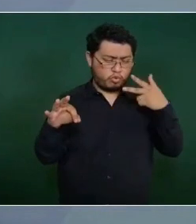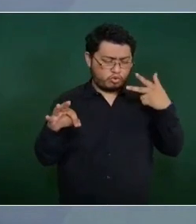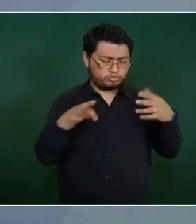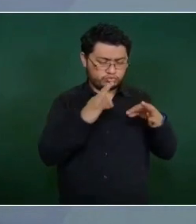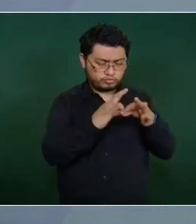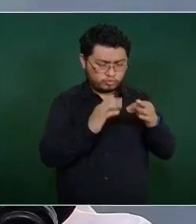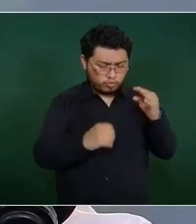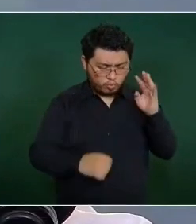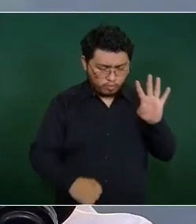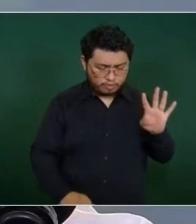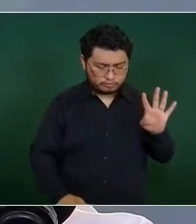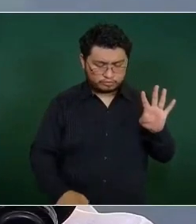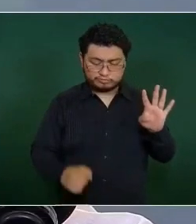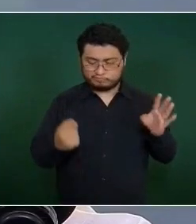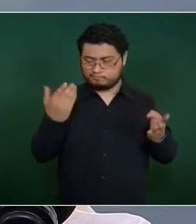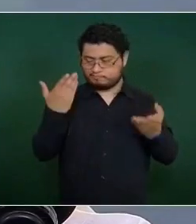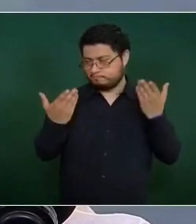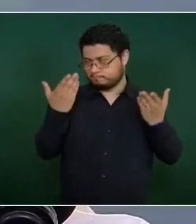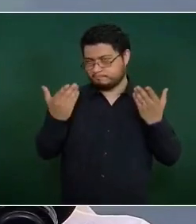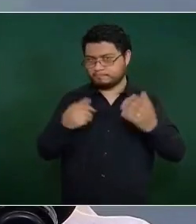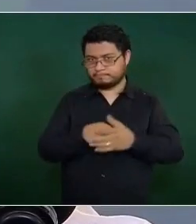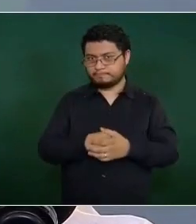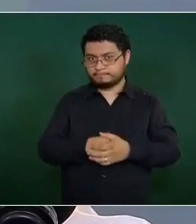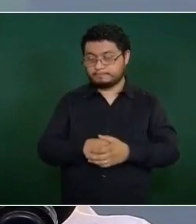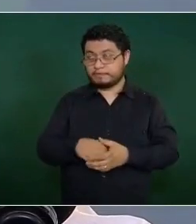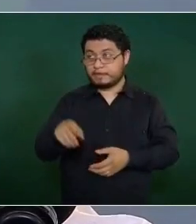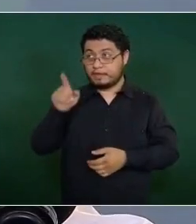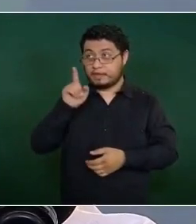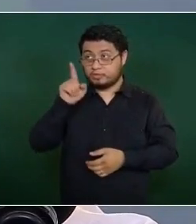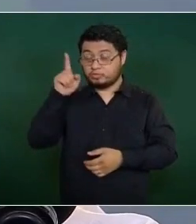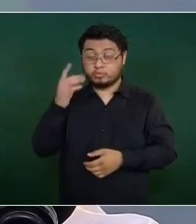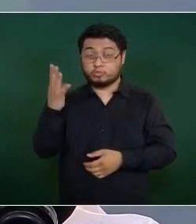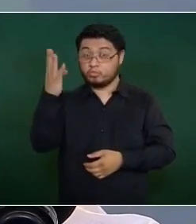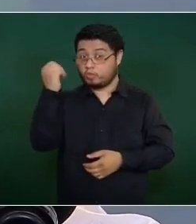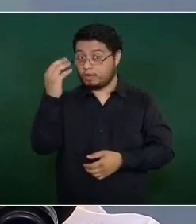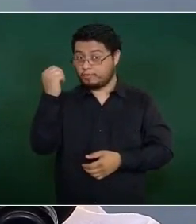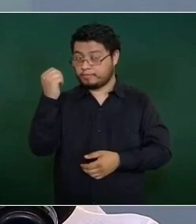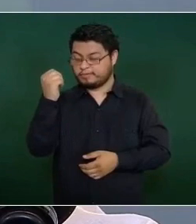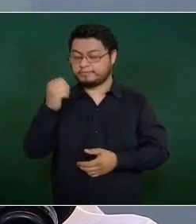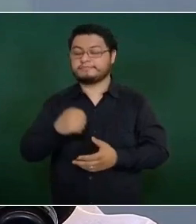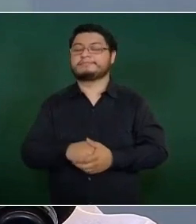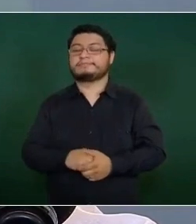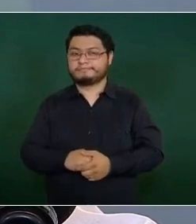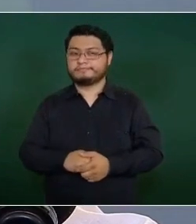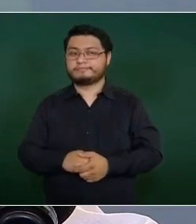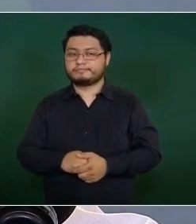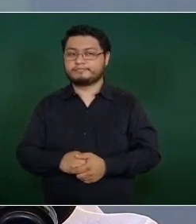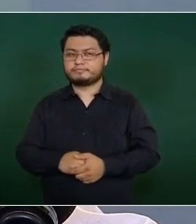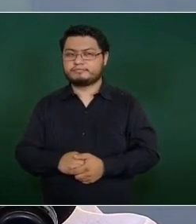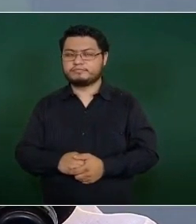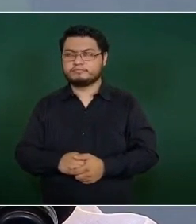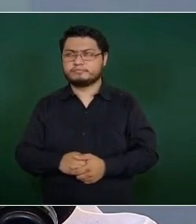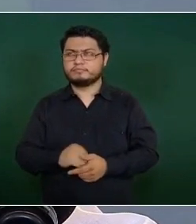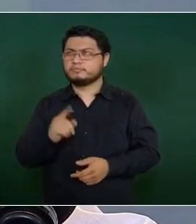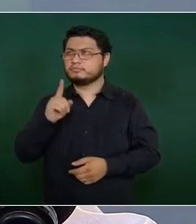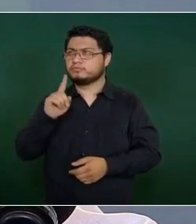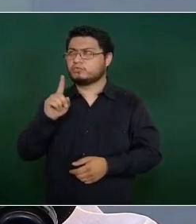y ellos estaban en 9. No, estaban